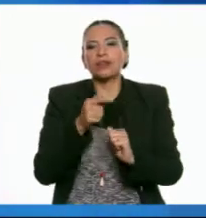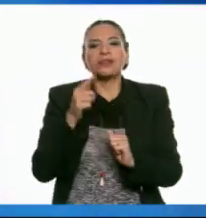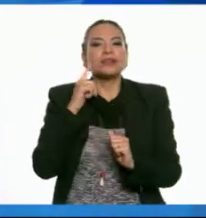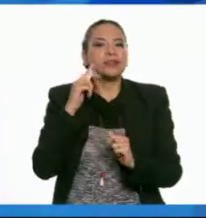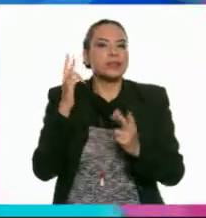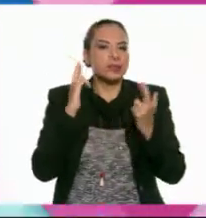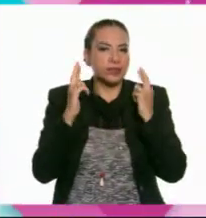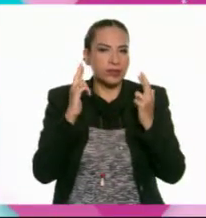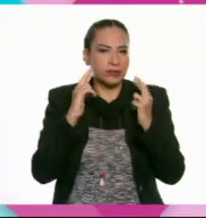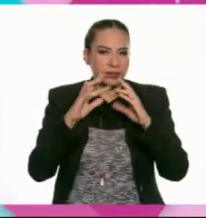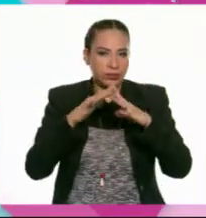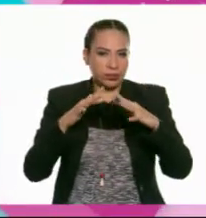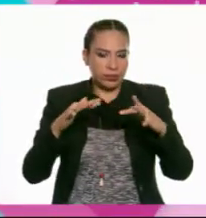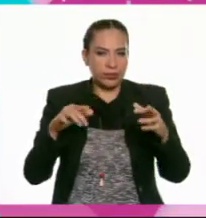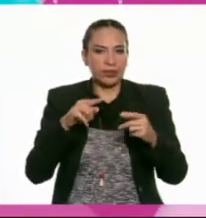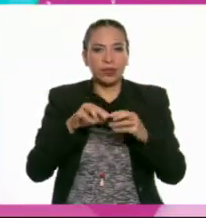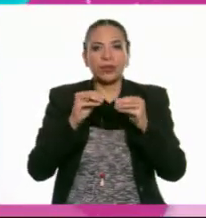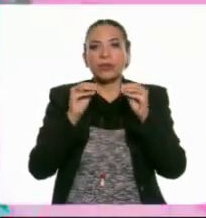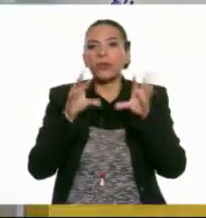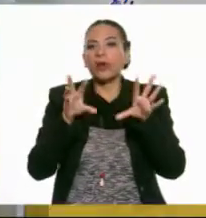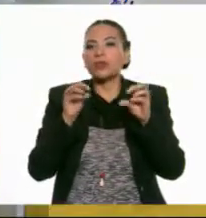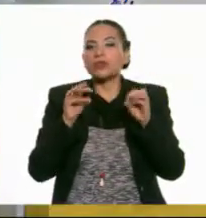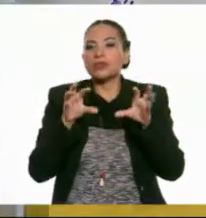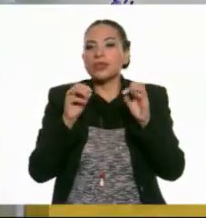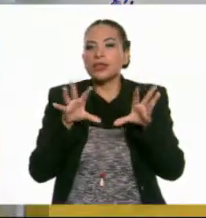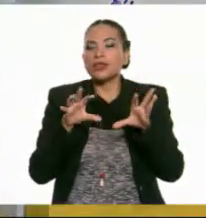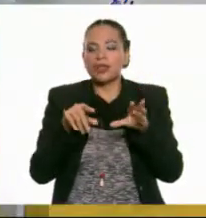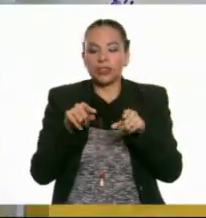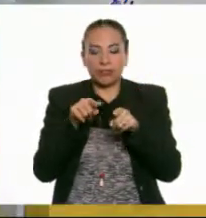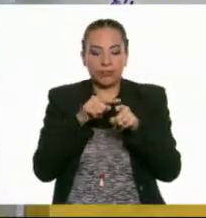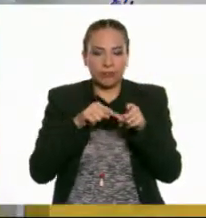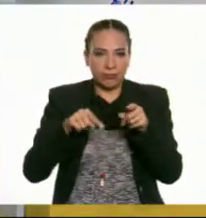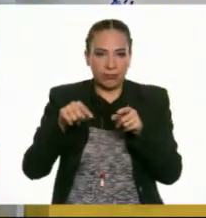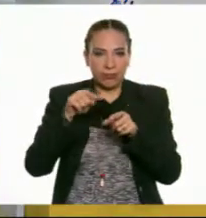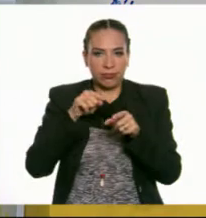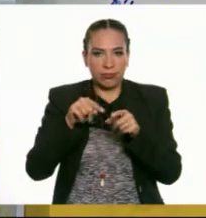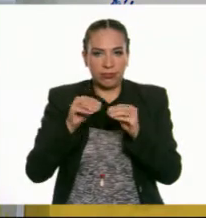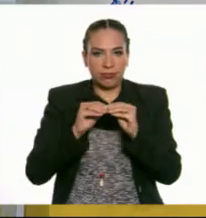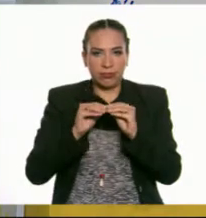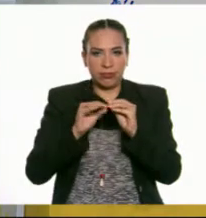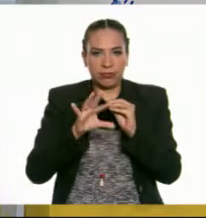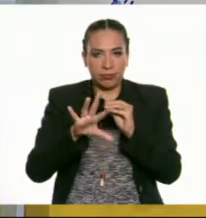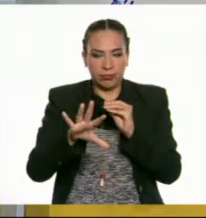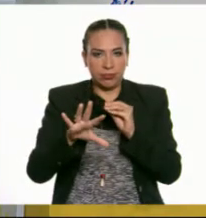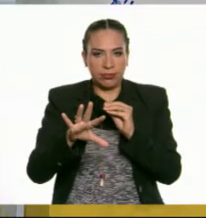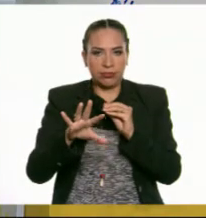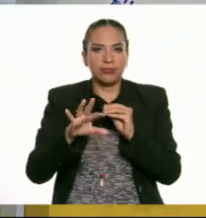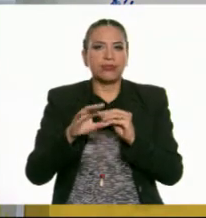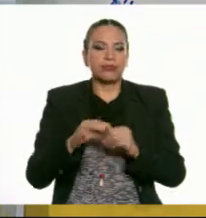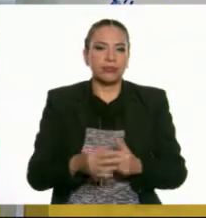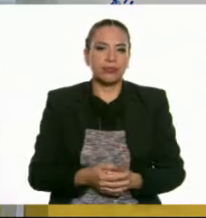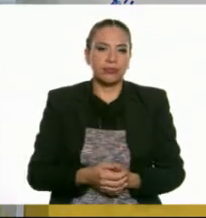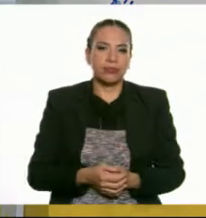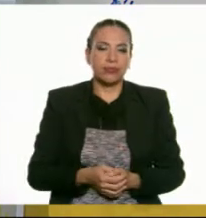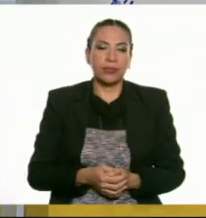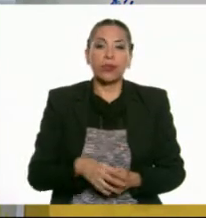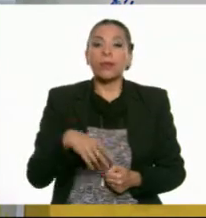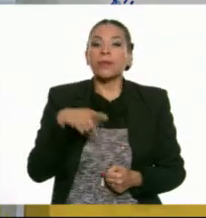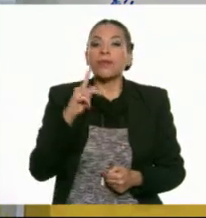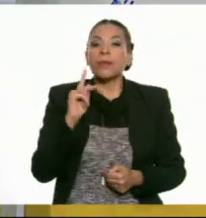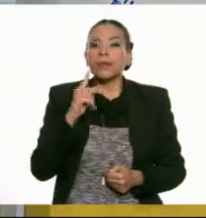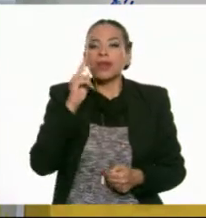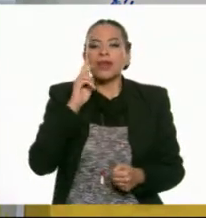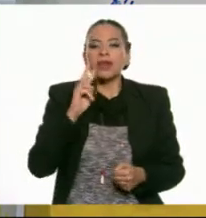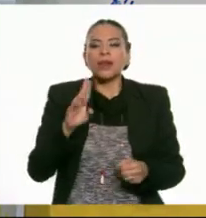sonoras. Es decir, está la bocina, le llega la onda eléctrica y la bocina la hace en una onda sonora. Pero,